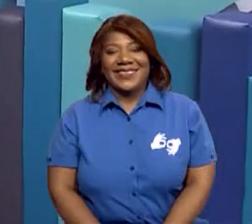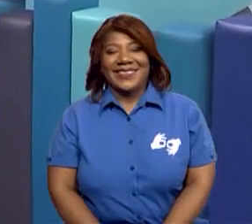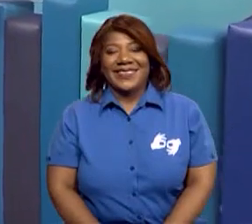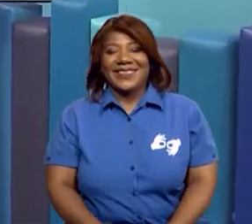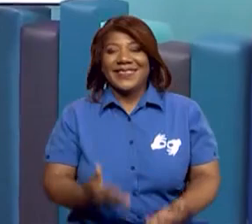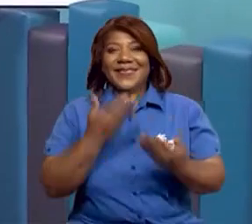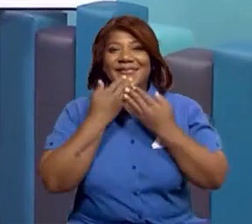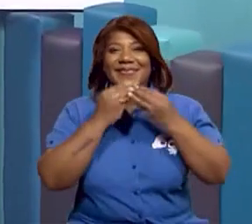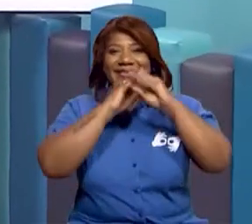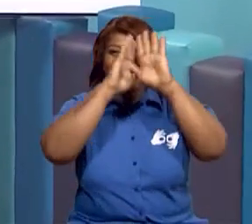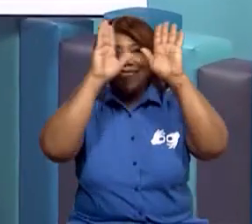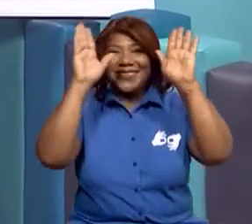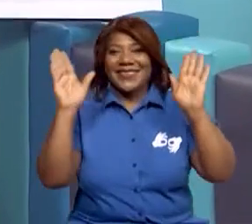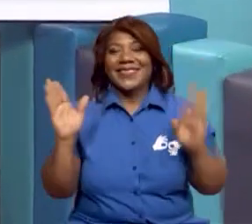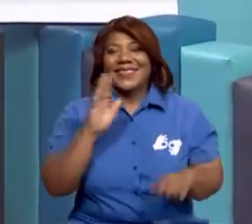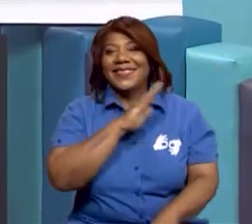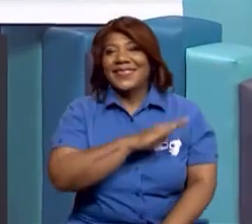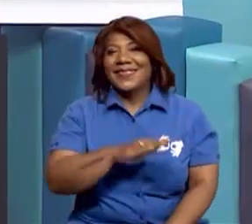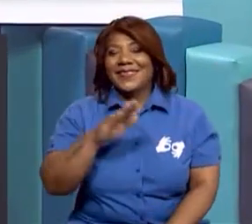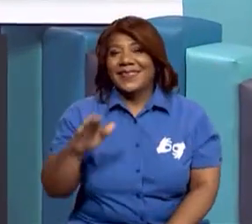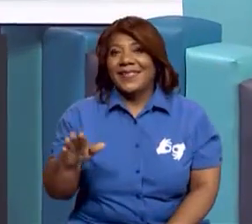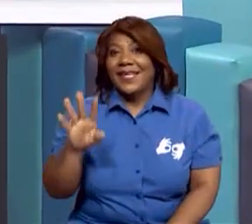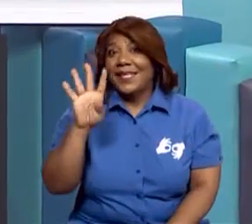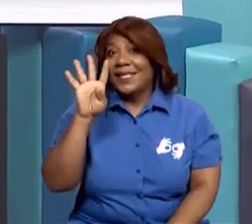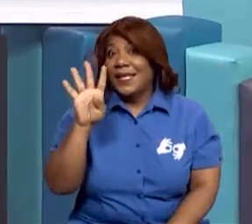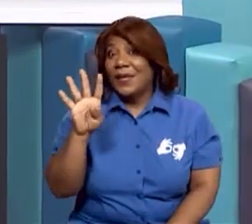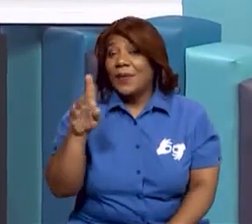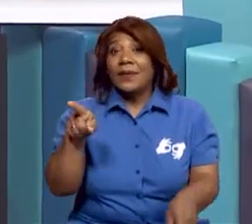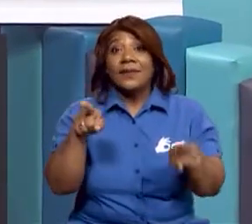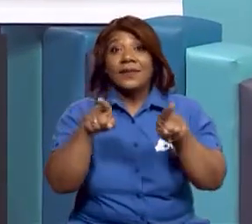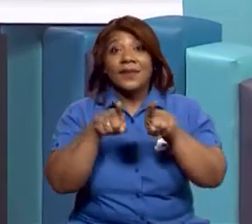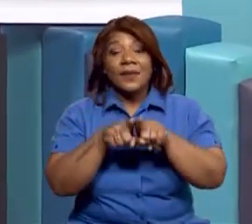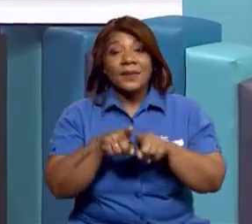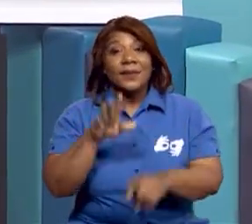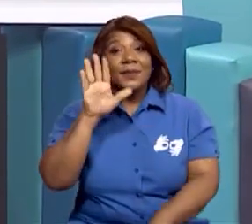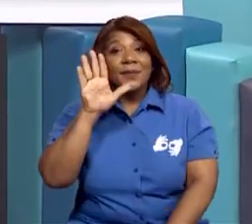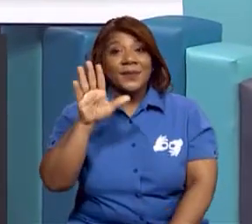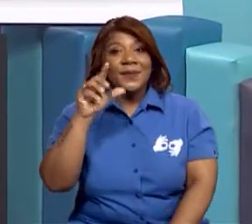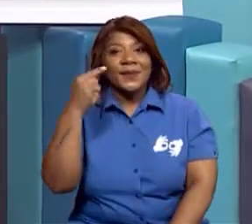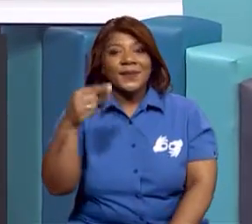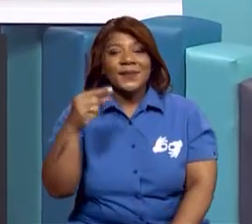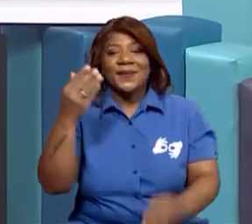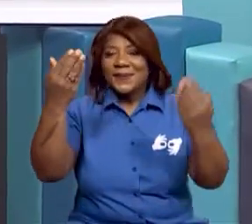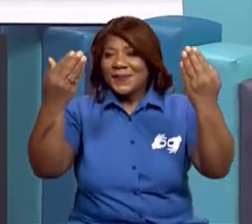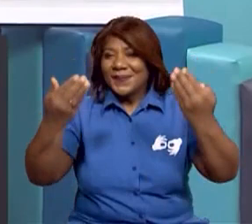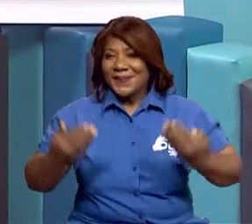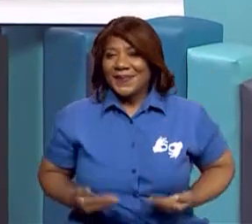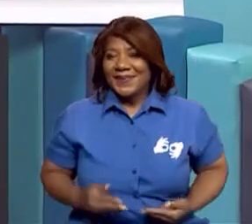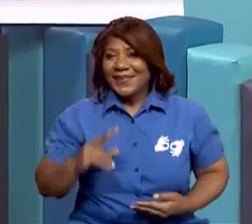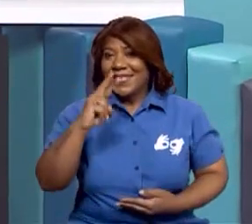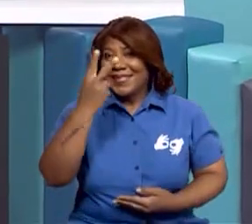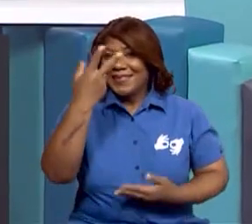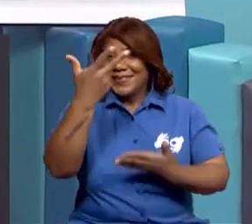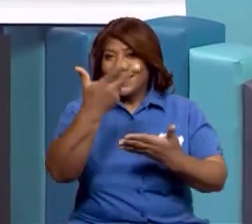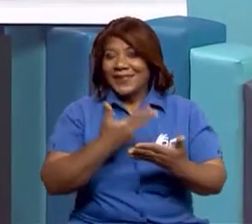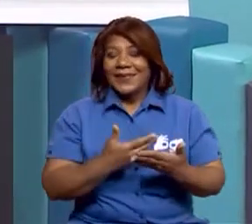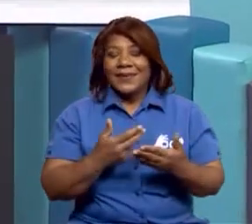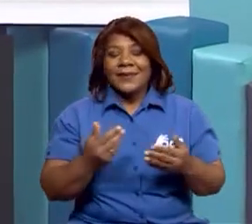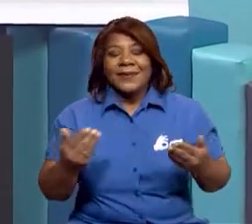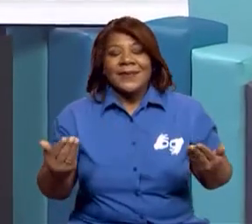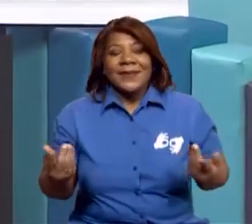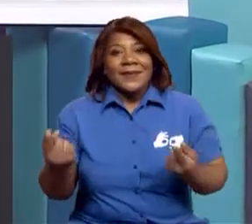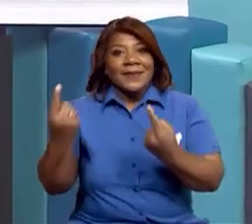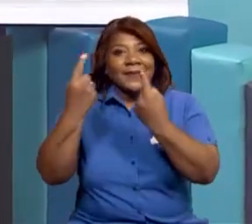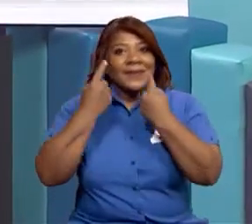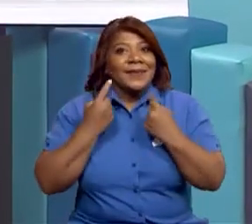Muy buenos días, mis chicos, de cuarto y quinto grado. Bienvenidos a este segundo trimestre. Estamos recargados de